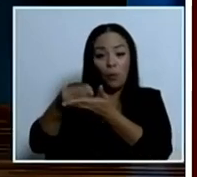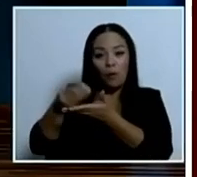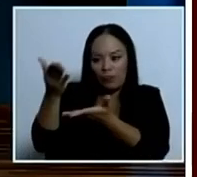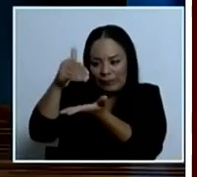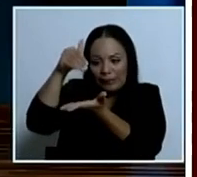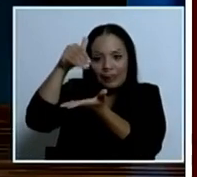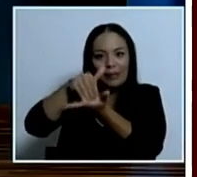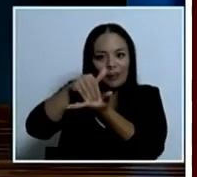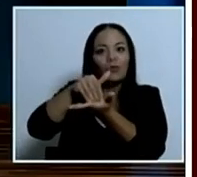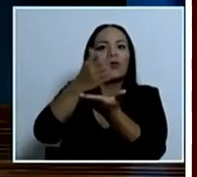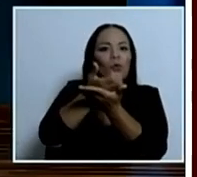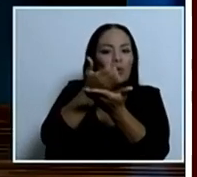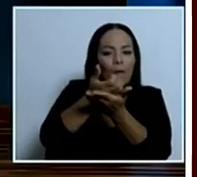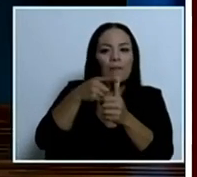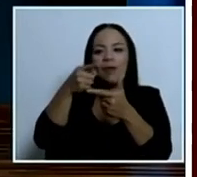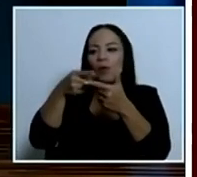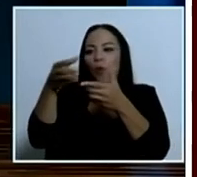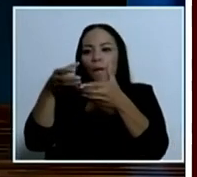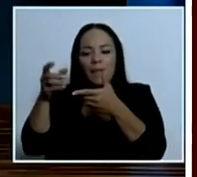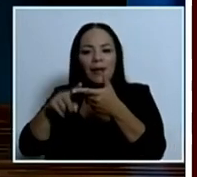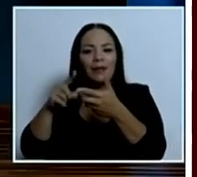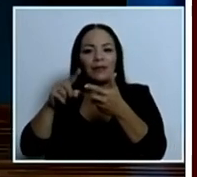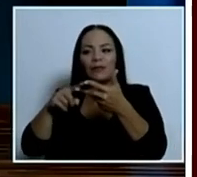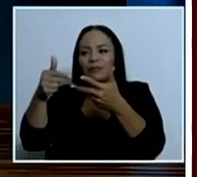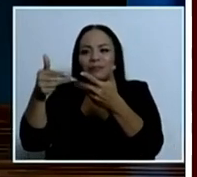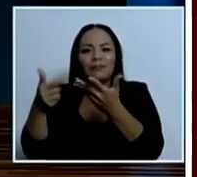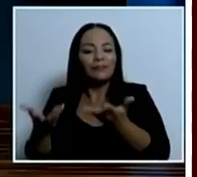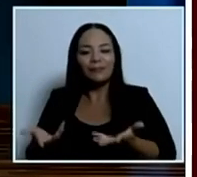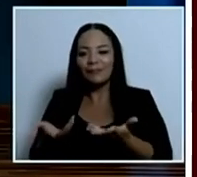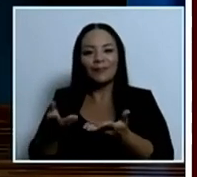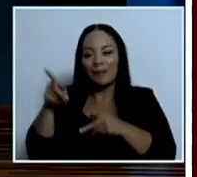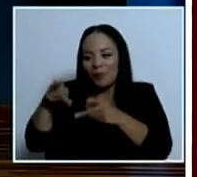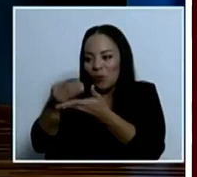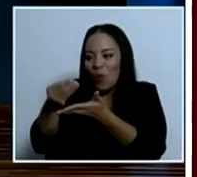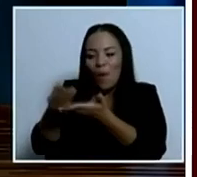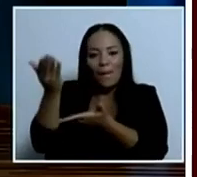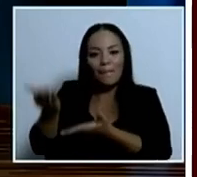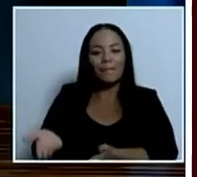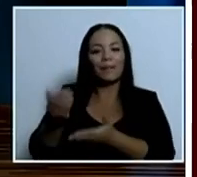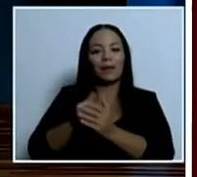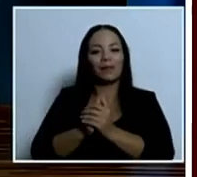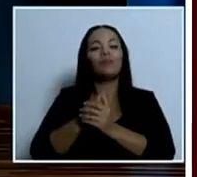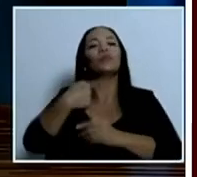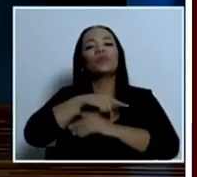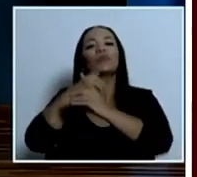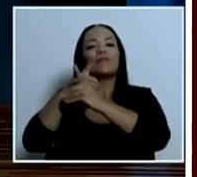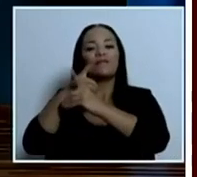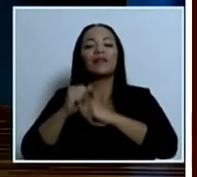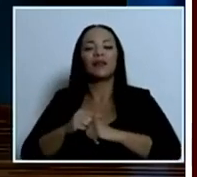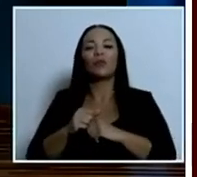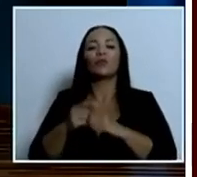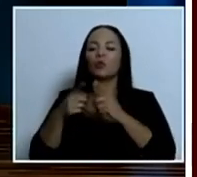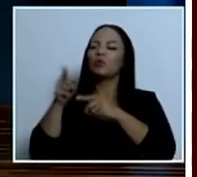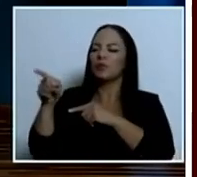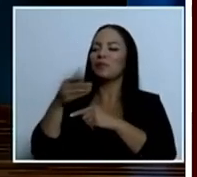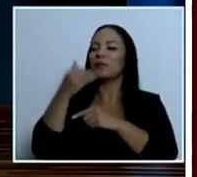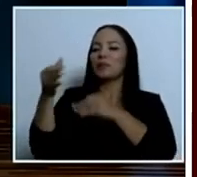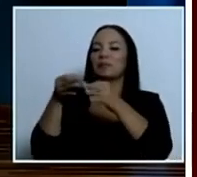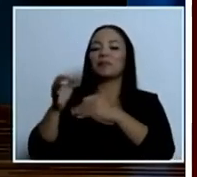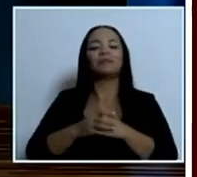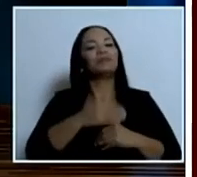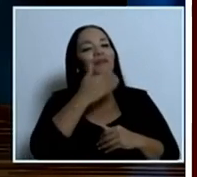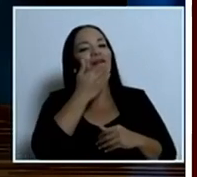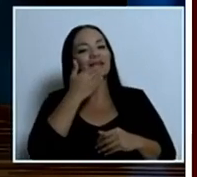del comercio, del trabajador, del consumidor. Y lo hemos estado defendiendo. Entonces, siga, por favor, ministro. Gracias,